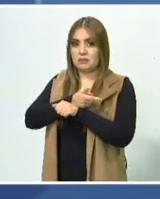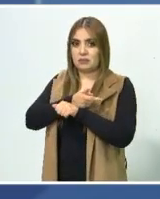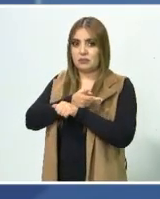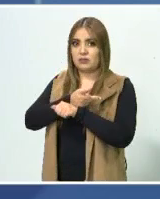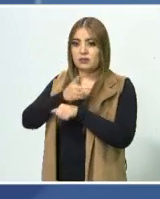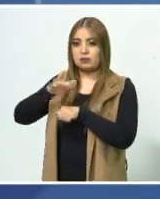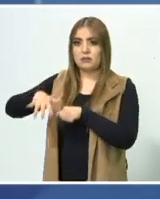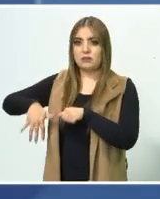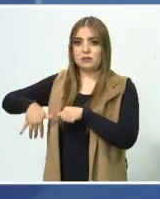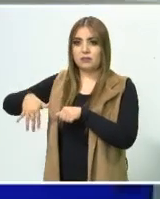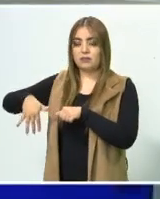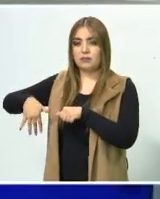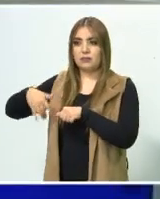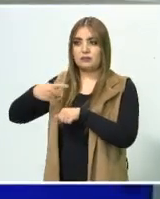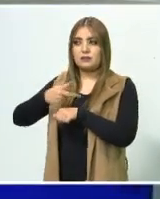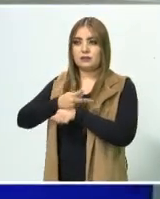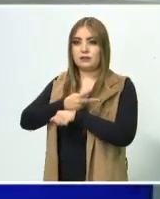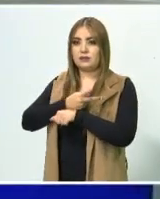sí.